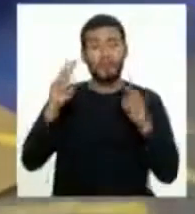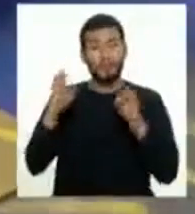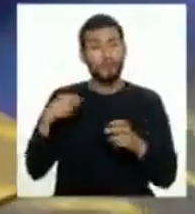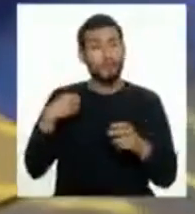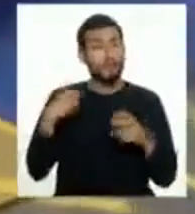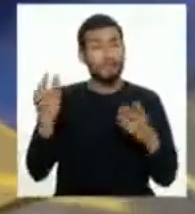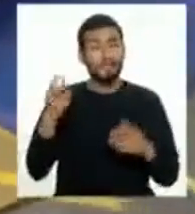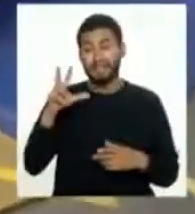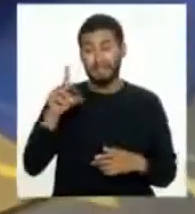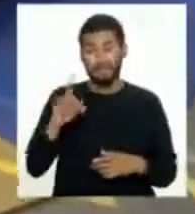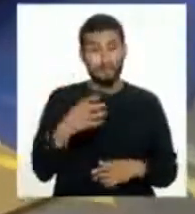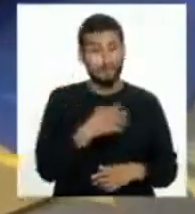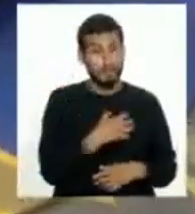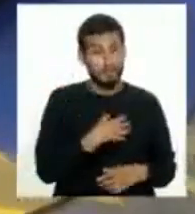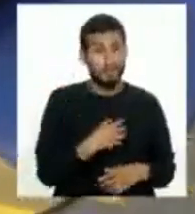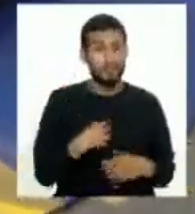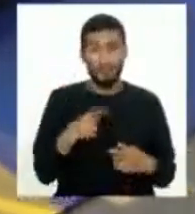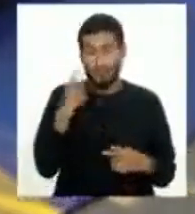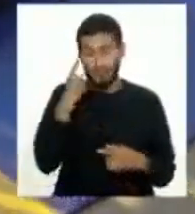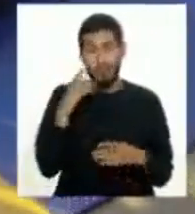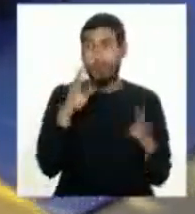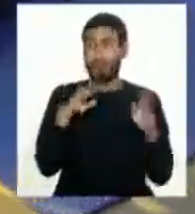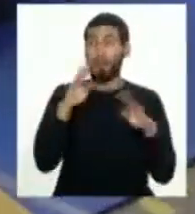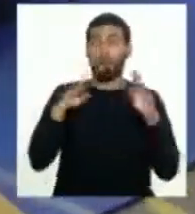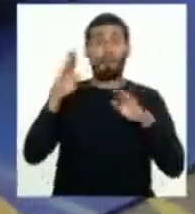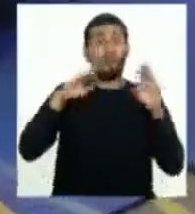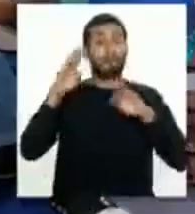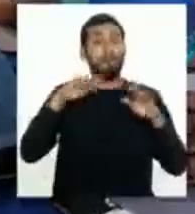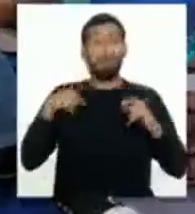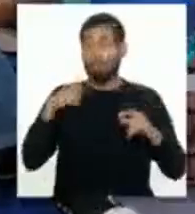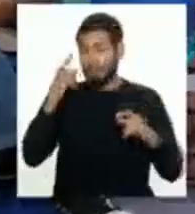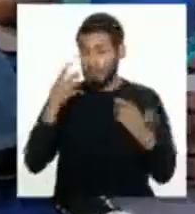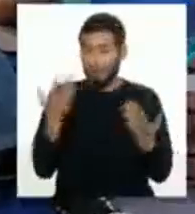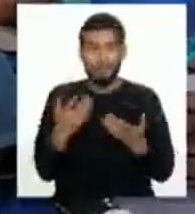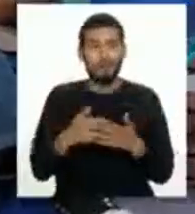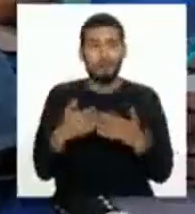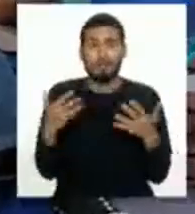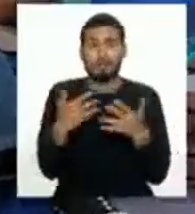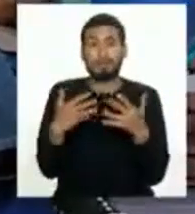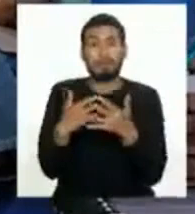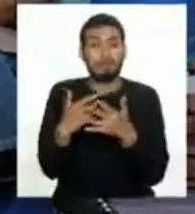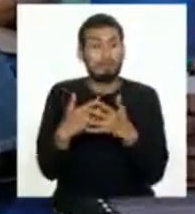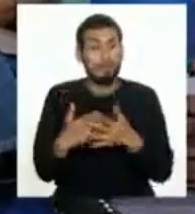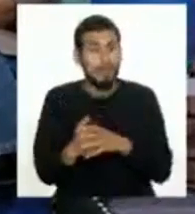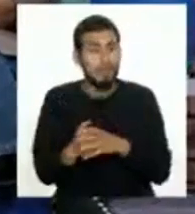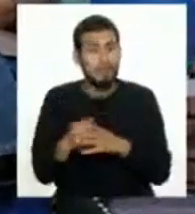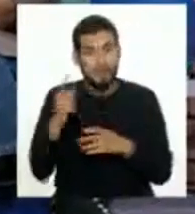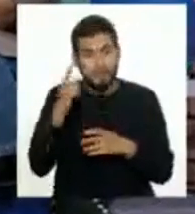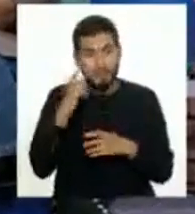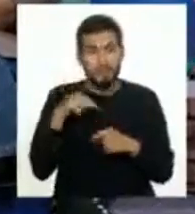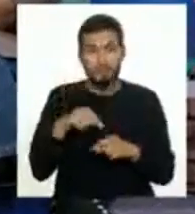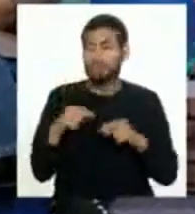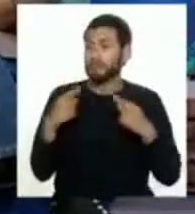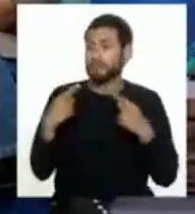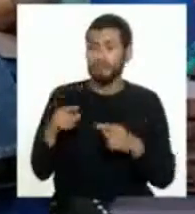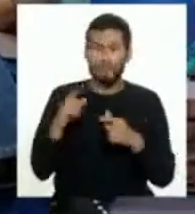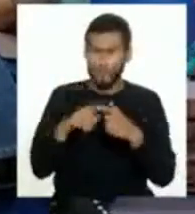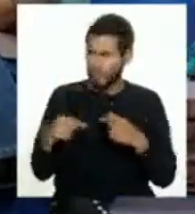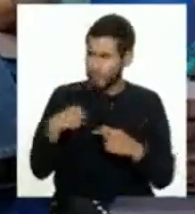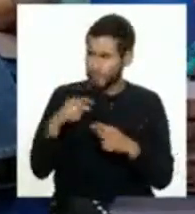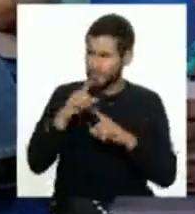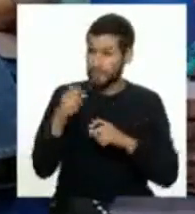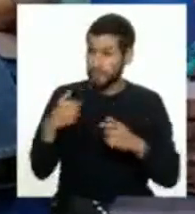acercamos al 31 de mayo recién empezamos a preocuparnos y nos da un poco de temor pasar una situación así. Pero estamos